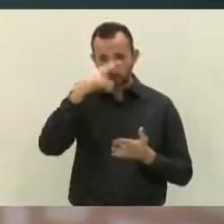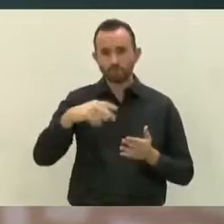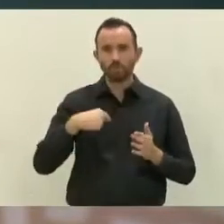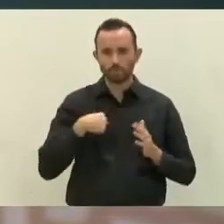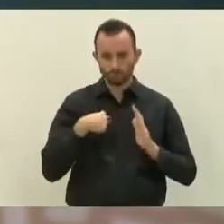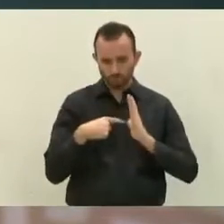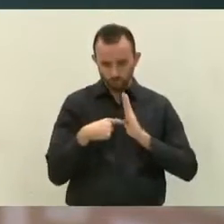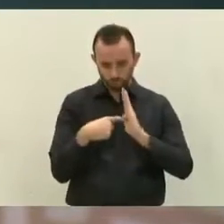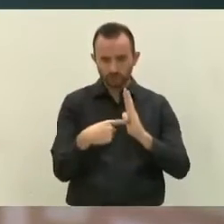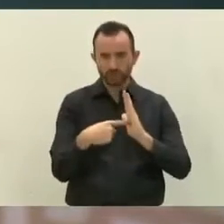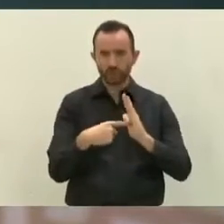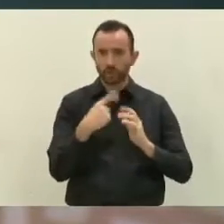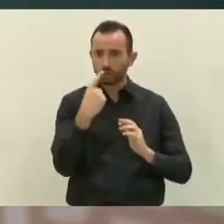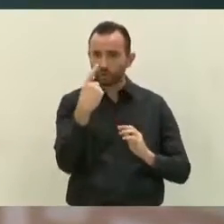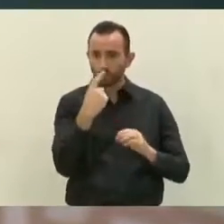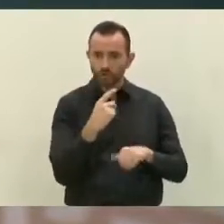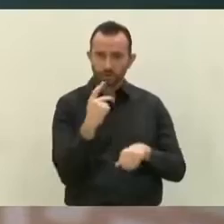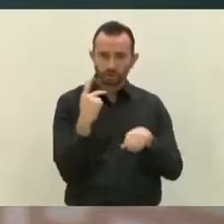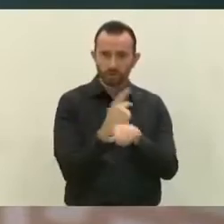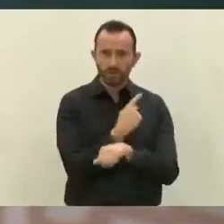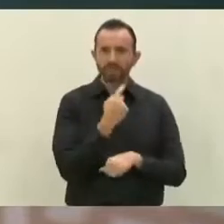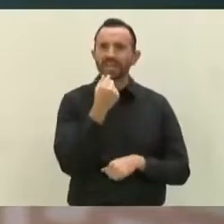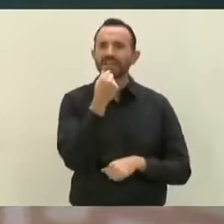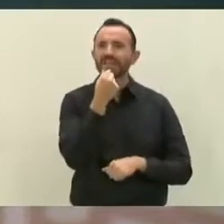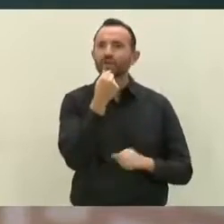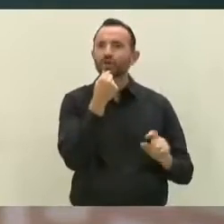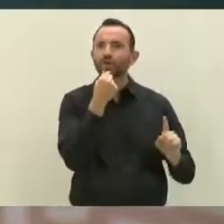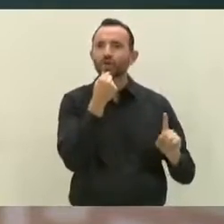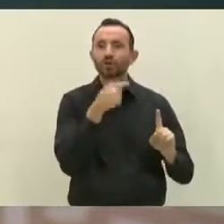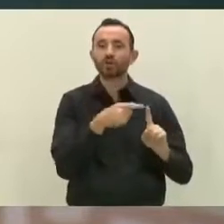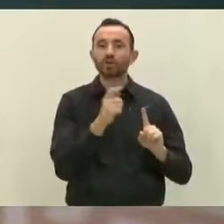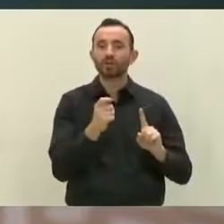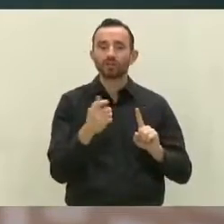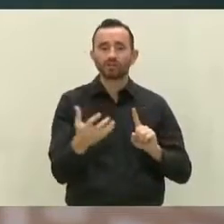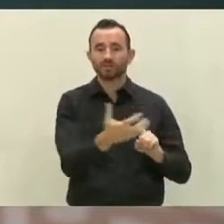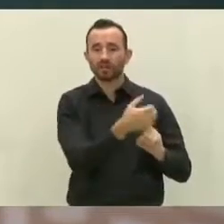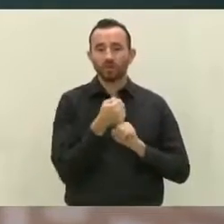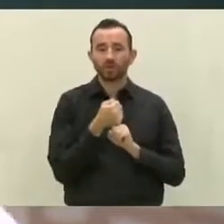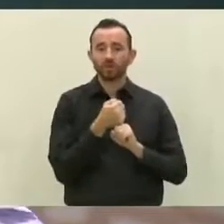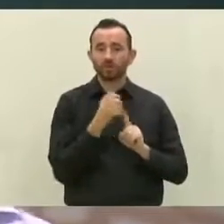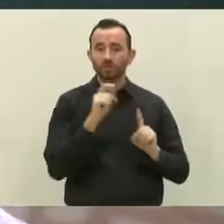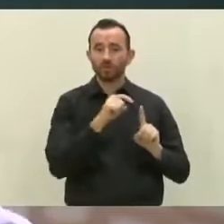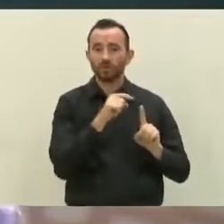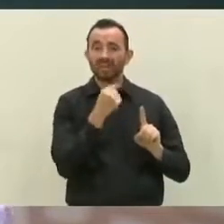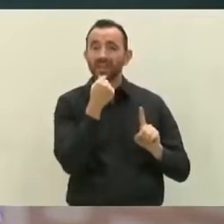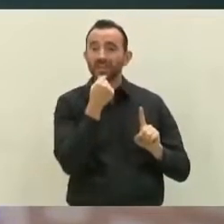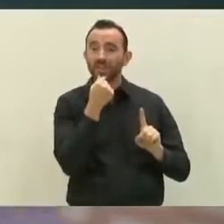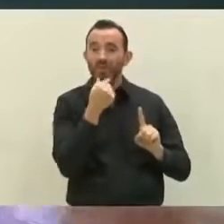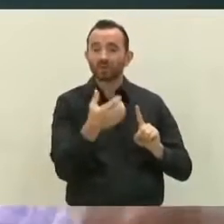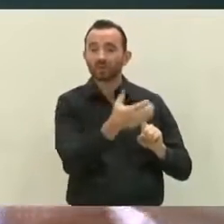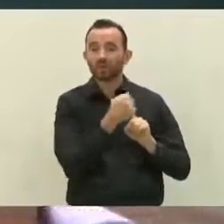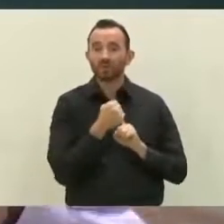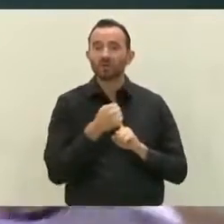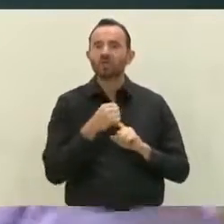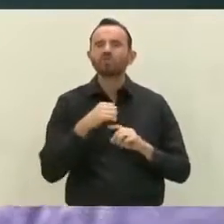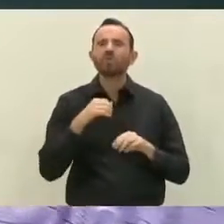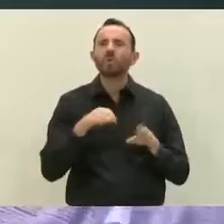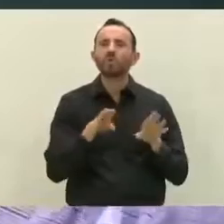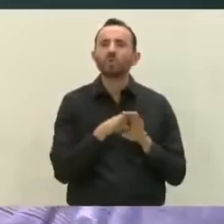de niños que se llevaron a cabo a través de estos juegos,